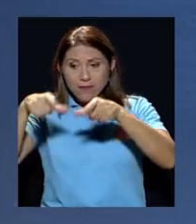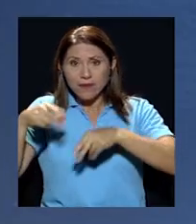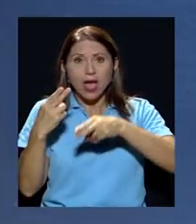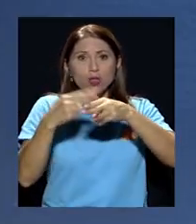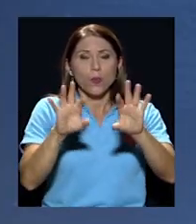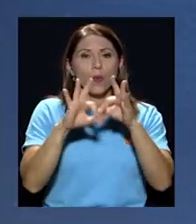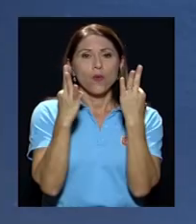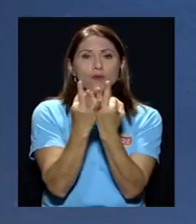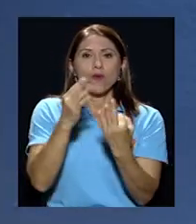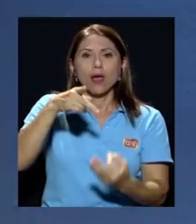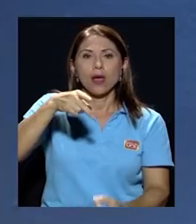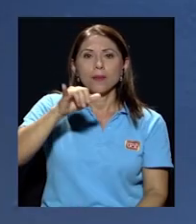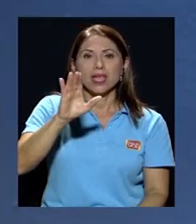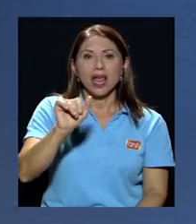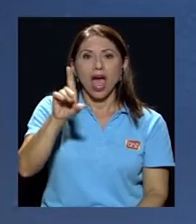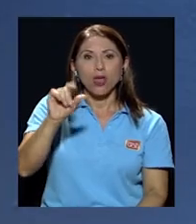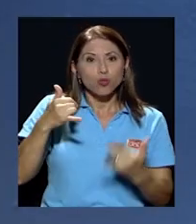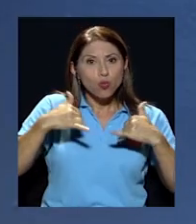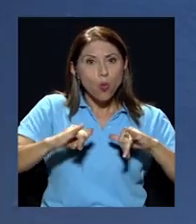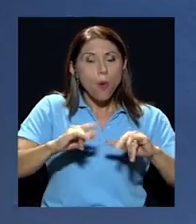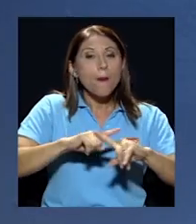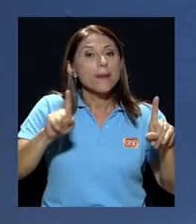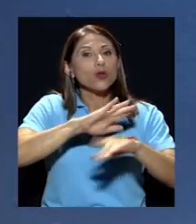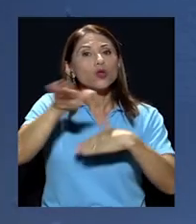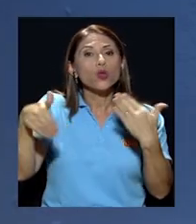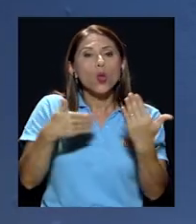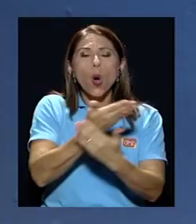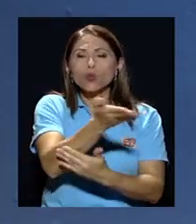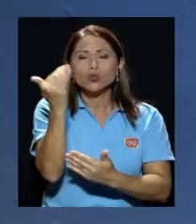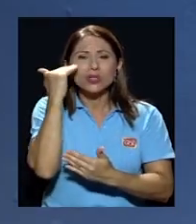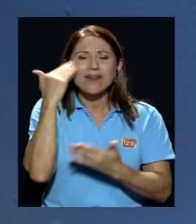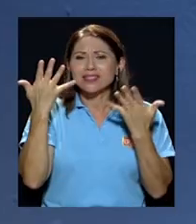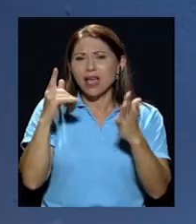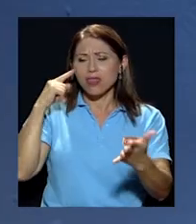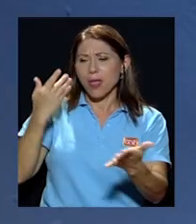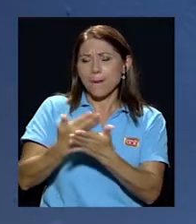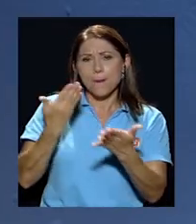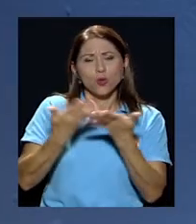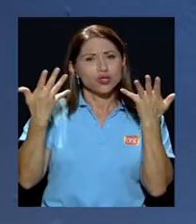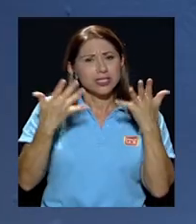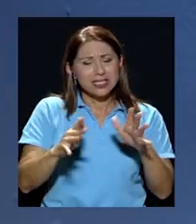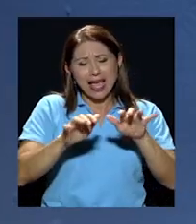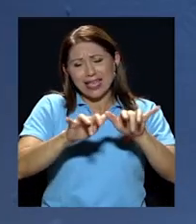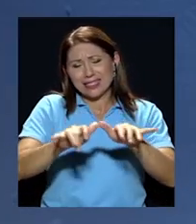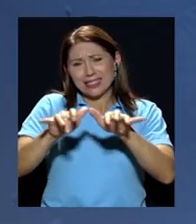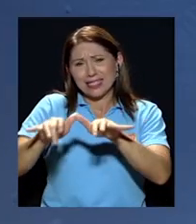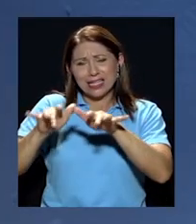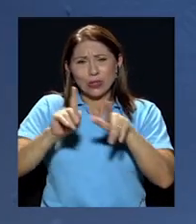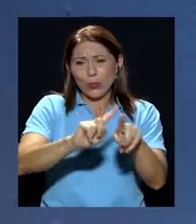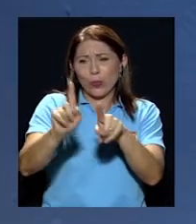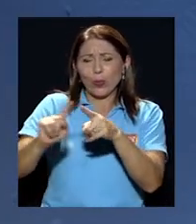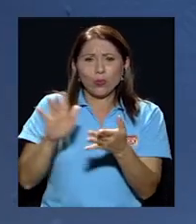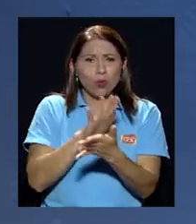pero todos saben y esta es más que demostrado y por escrito en centenares de hojas escritas y